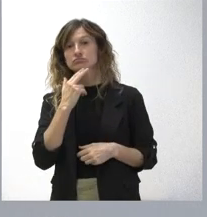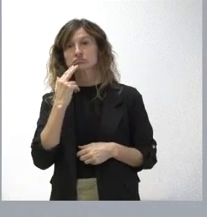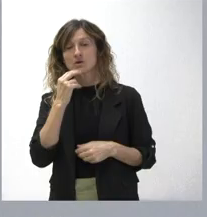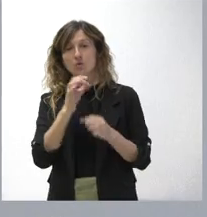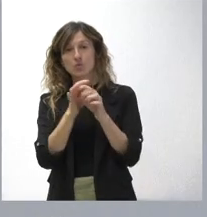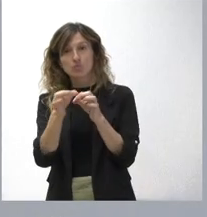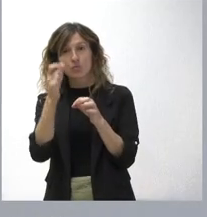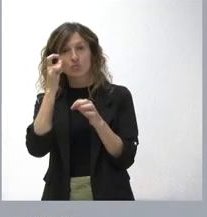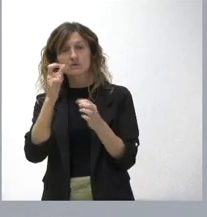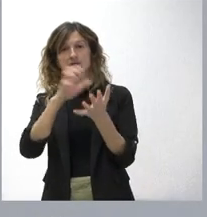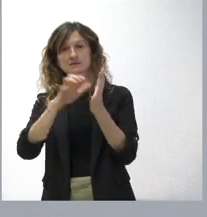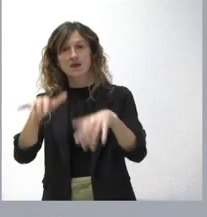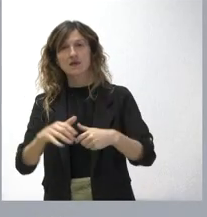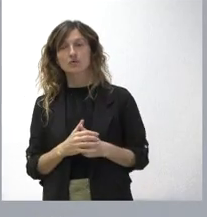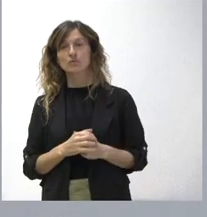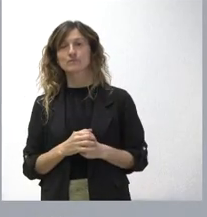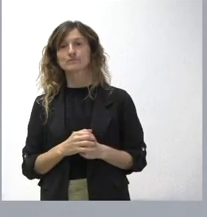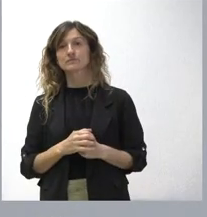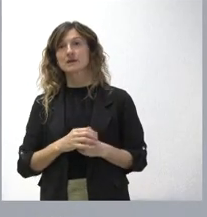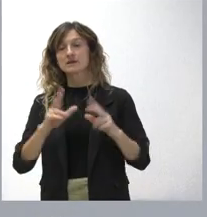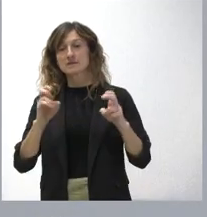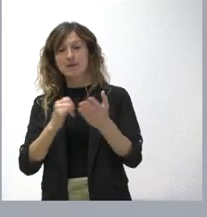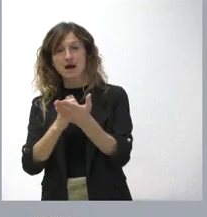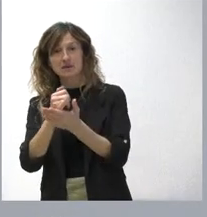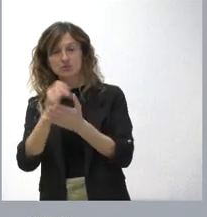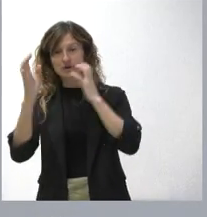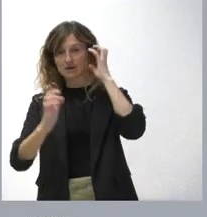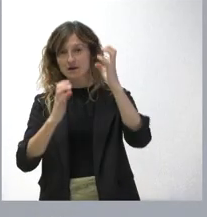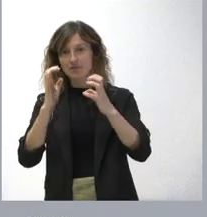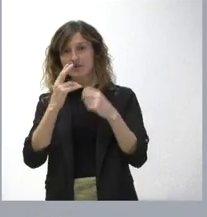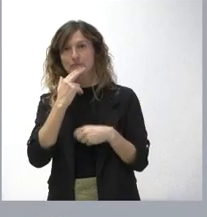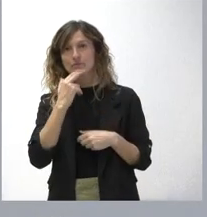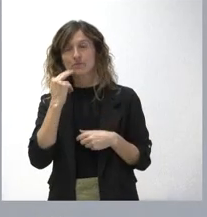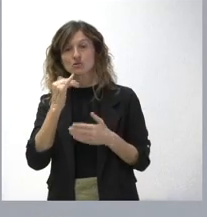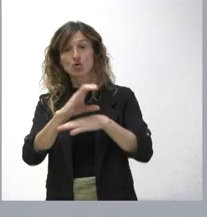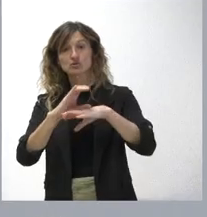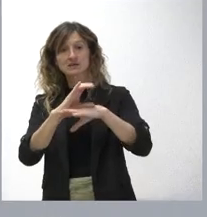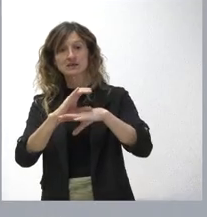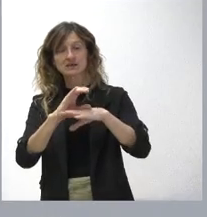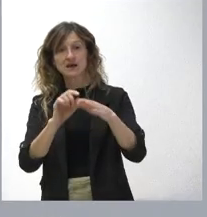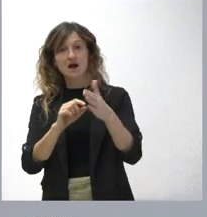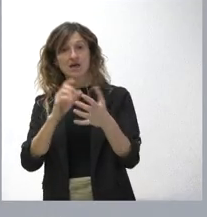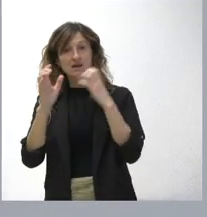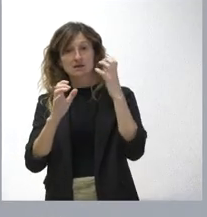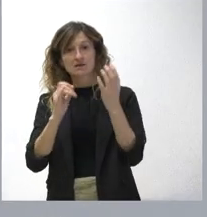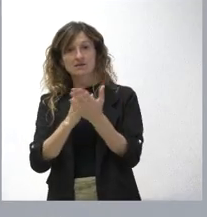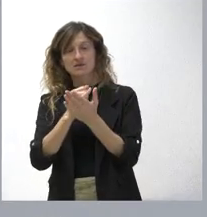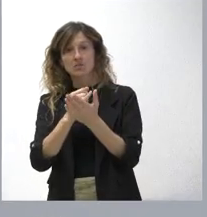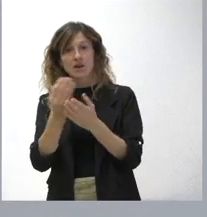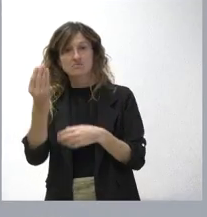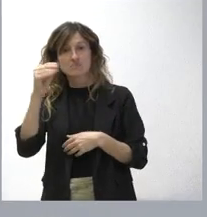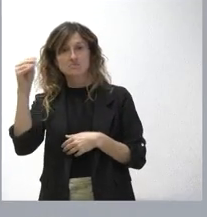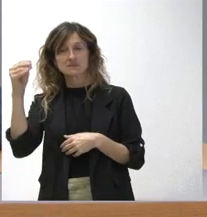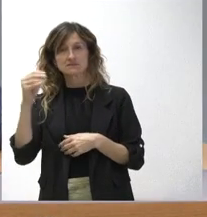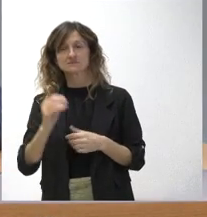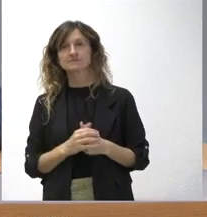rural de Castilla y León, con el mundo agrícola y ganadero, como demuestra que la Consejería de Agricultura y Ganadería es la que más crece en este presupuesto. SEÑORA